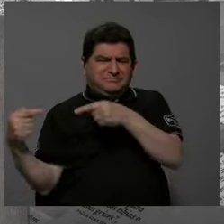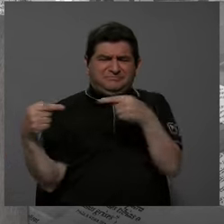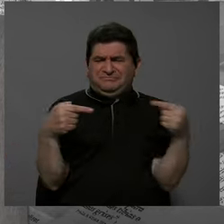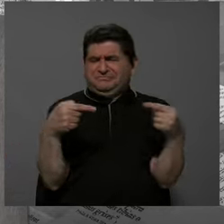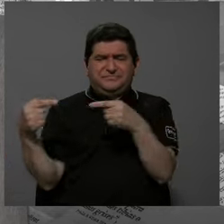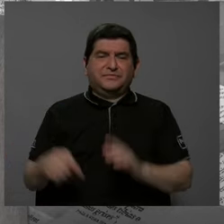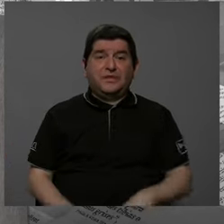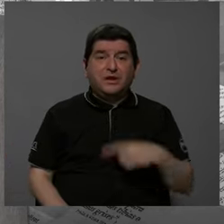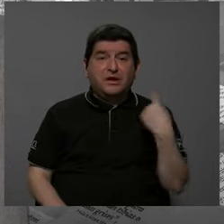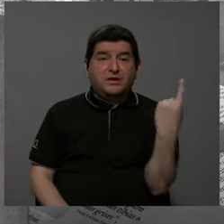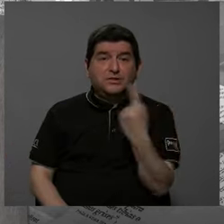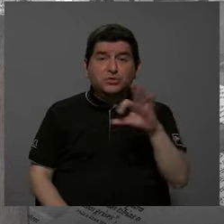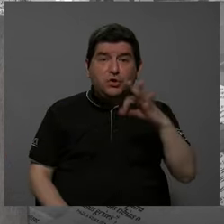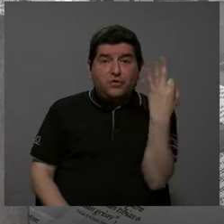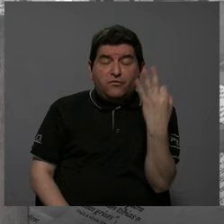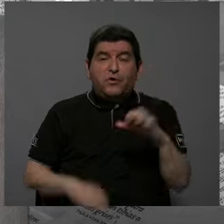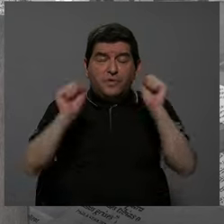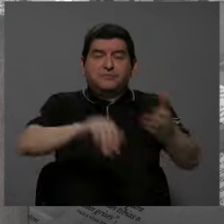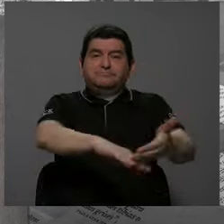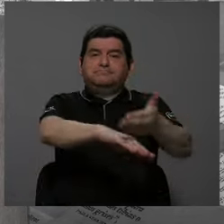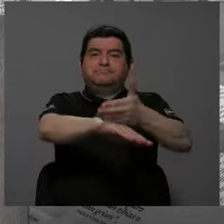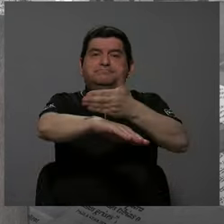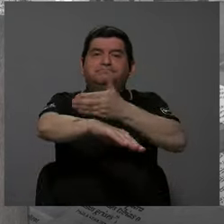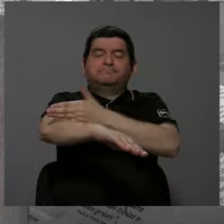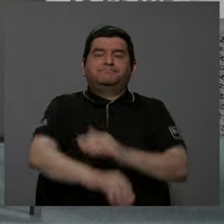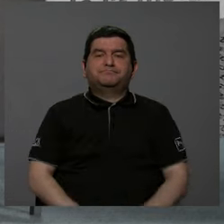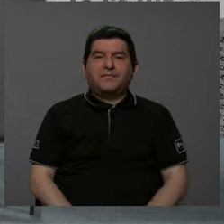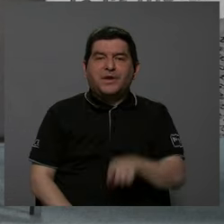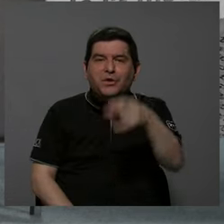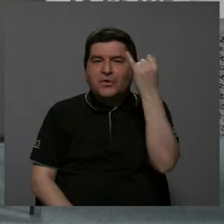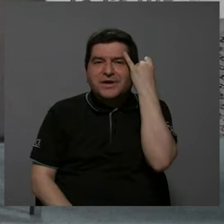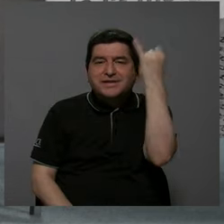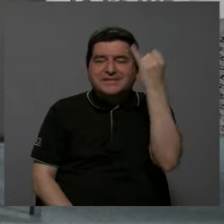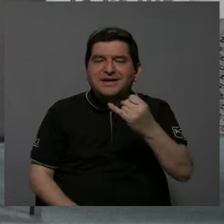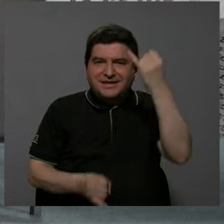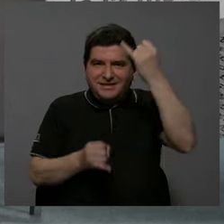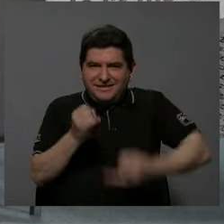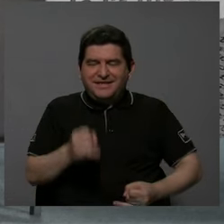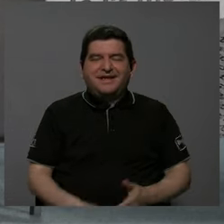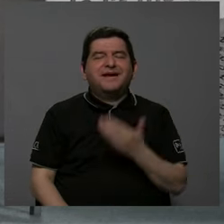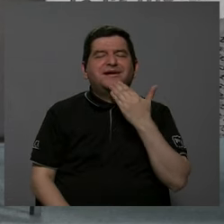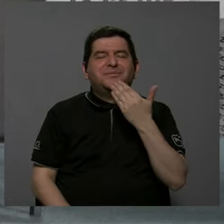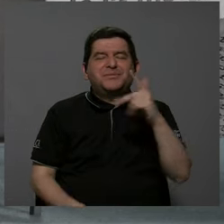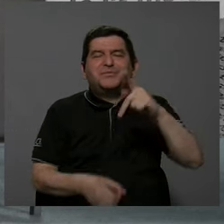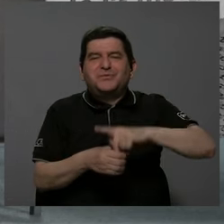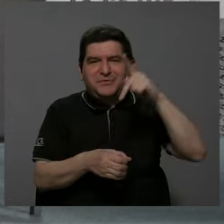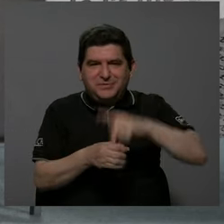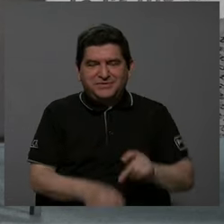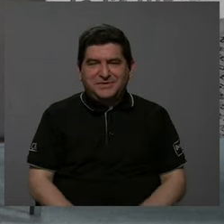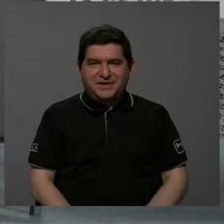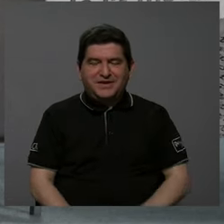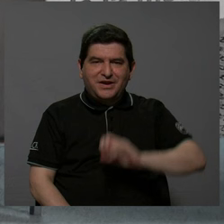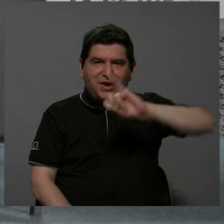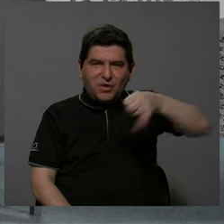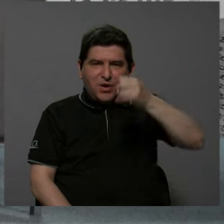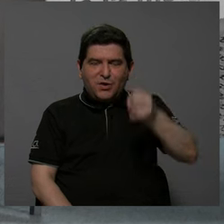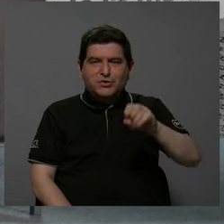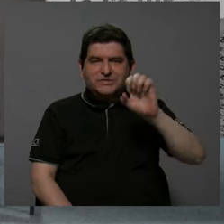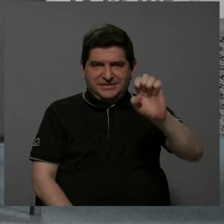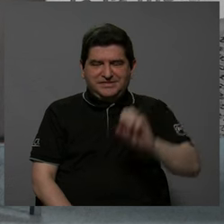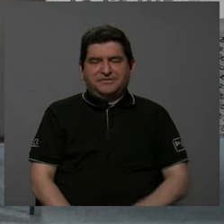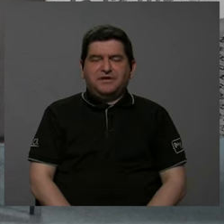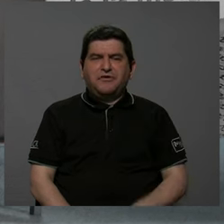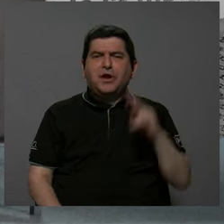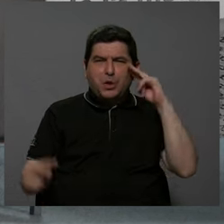partidarias, porque es la única forma de salir adelante. Con eso terminamos. Le agradecemos su participación a don Juan José